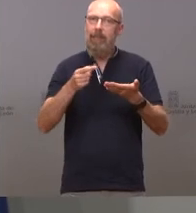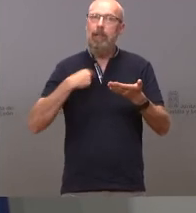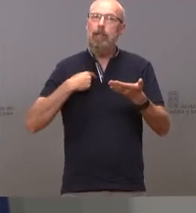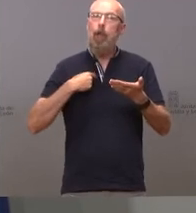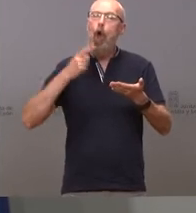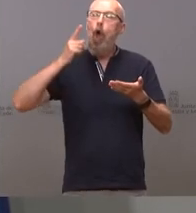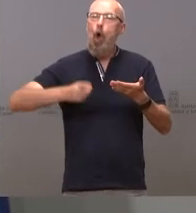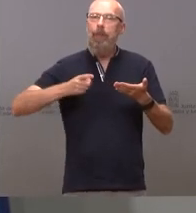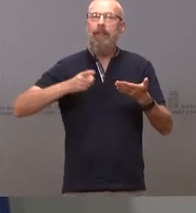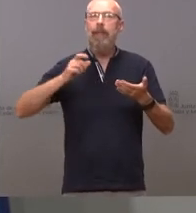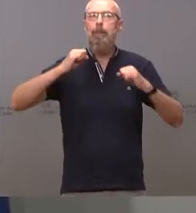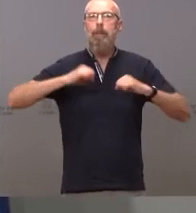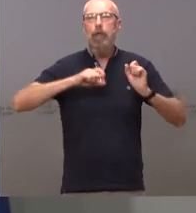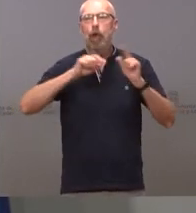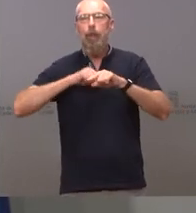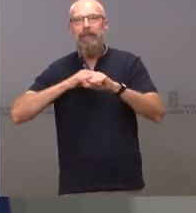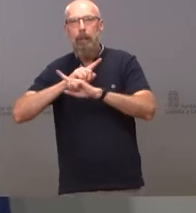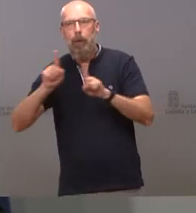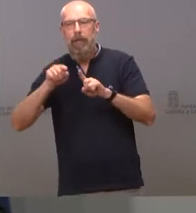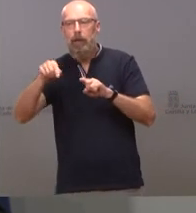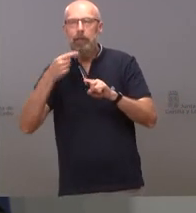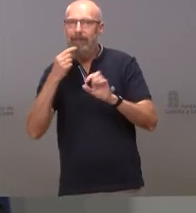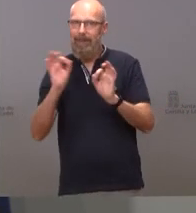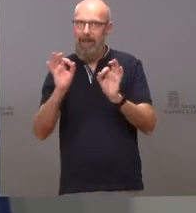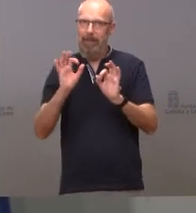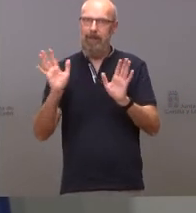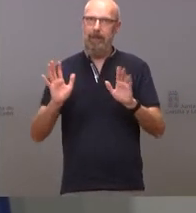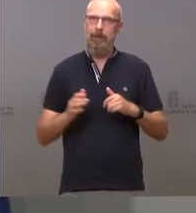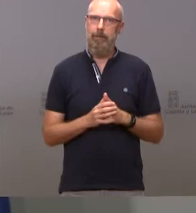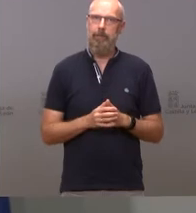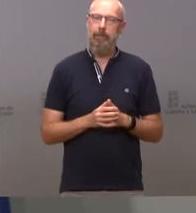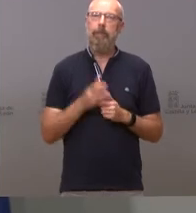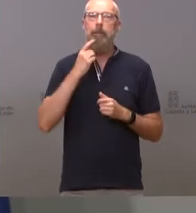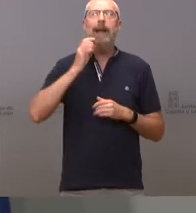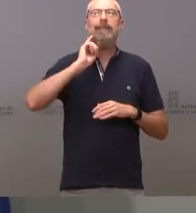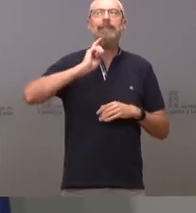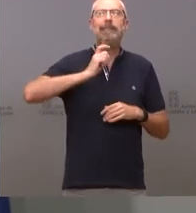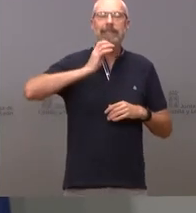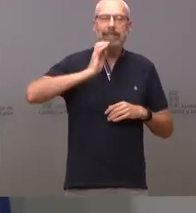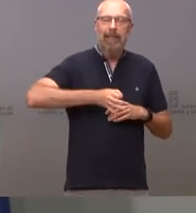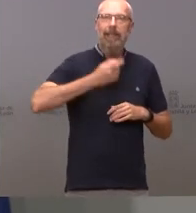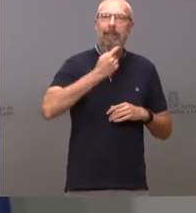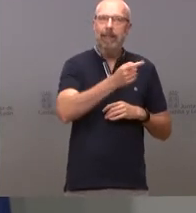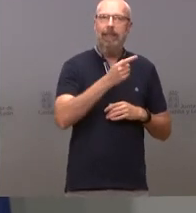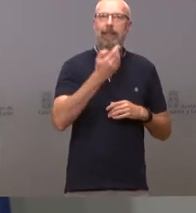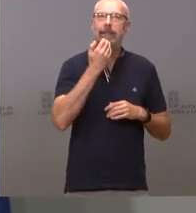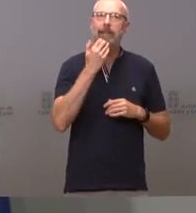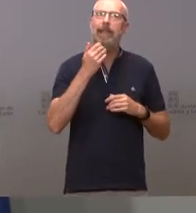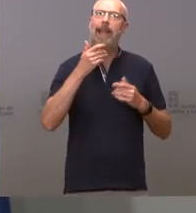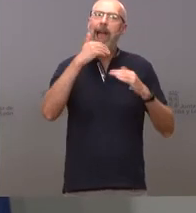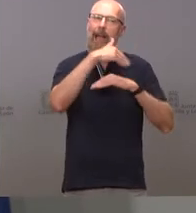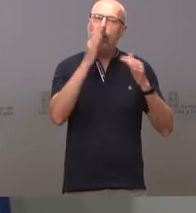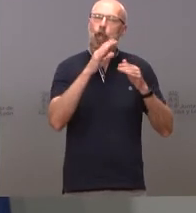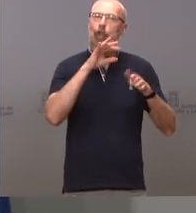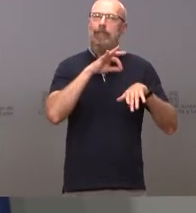pero la sentencia no dice que ustedes no diesen la orden sino que se les dio atención sanitaria en las residencias es muy distinto perdón